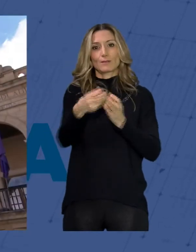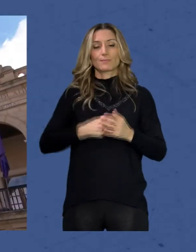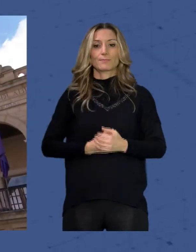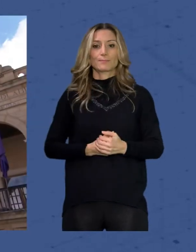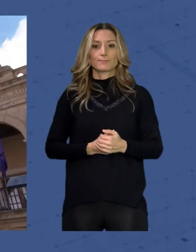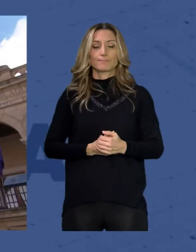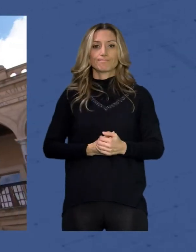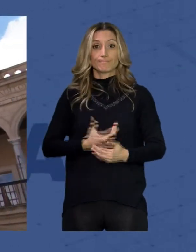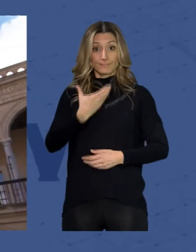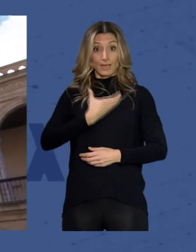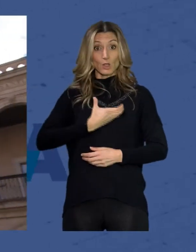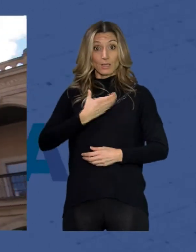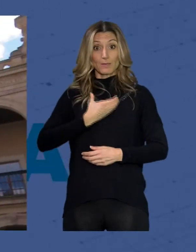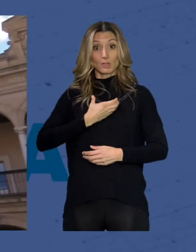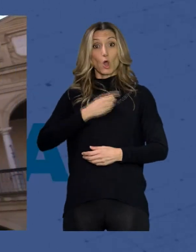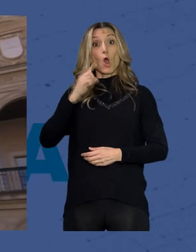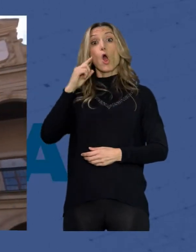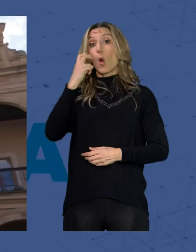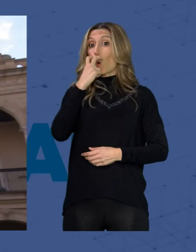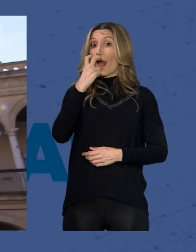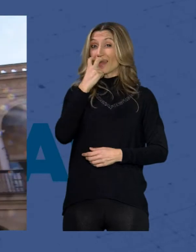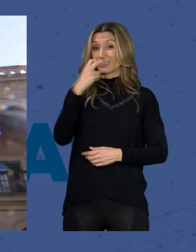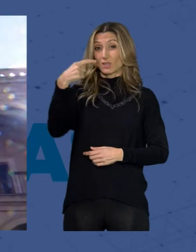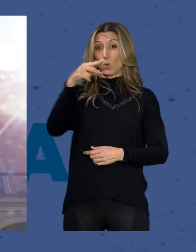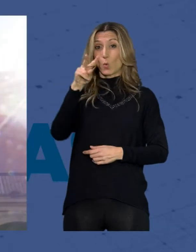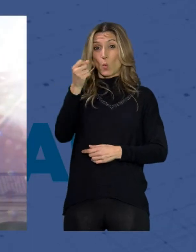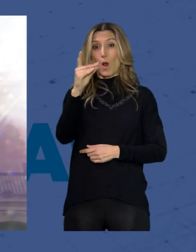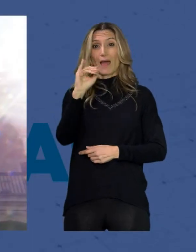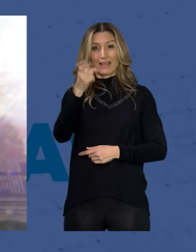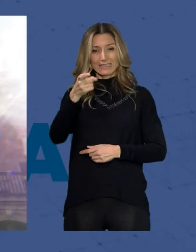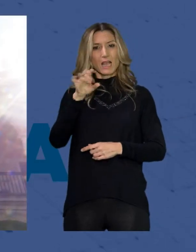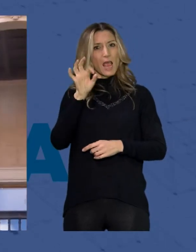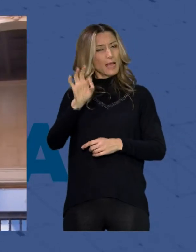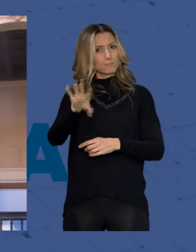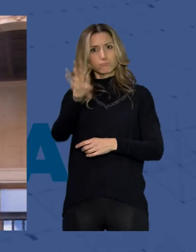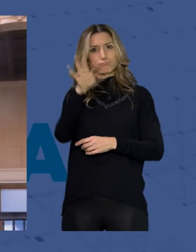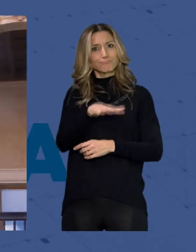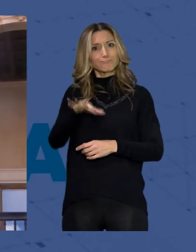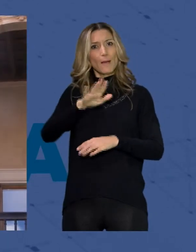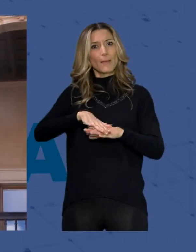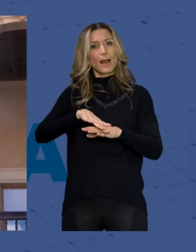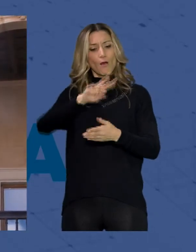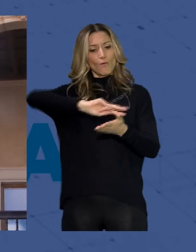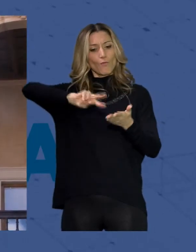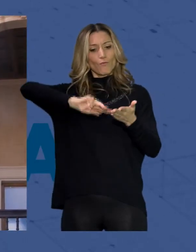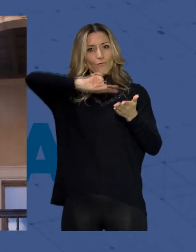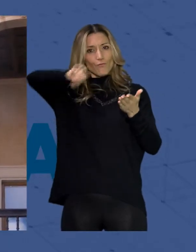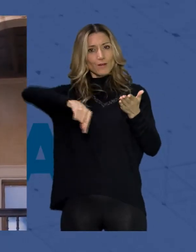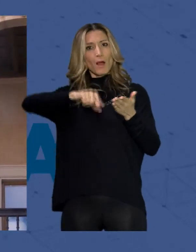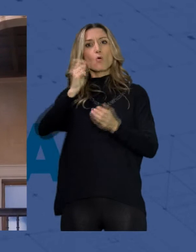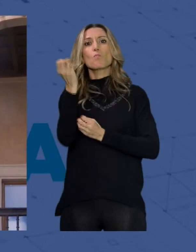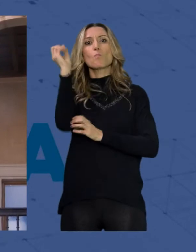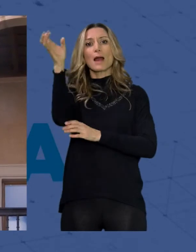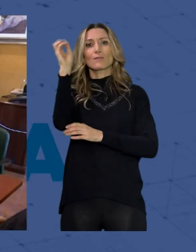el ayuntamiento de Guadix ha sido el lugar escogido para la firma de un manifiesto que pretende impulsar la llegada del ave al